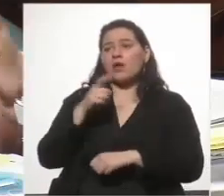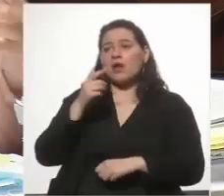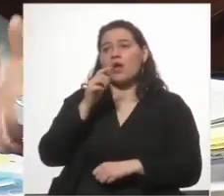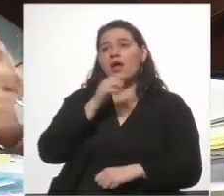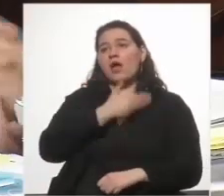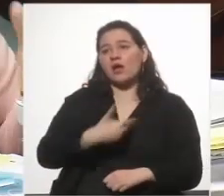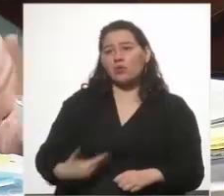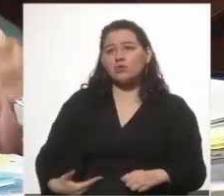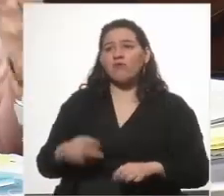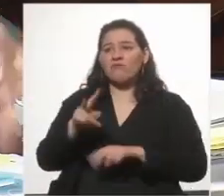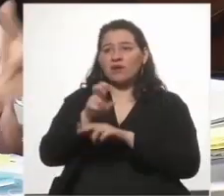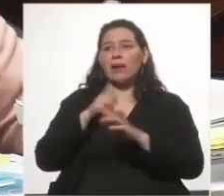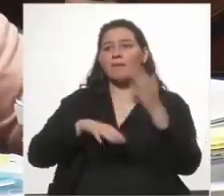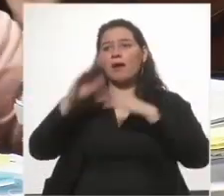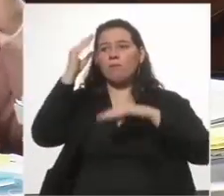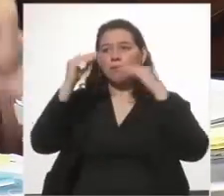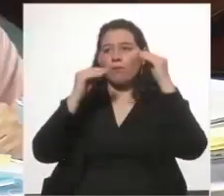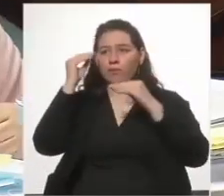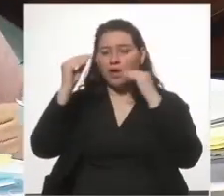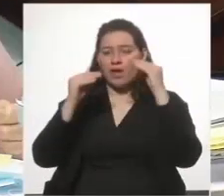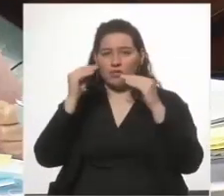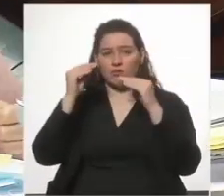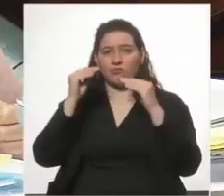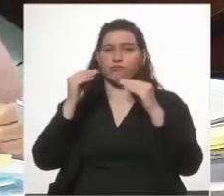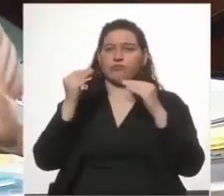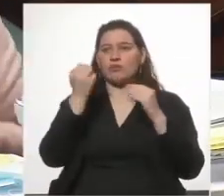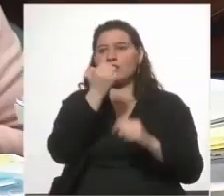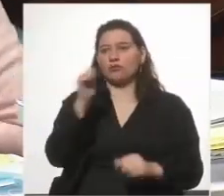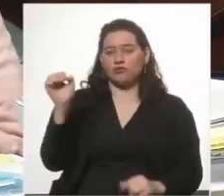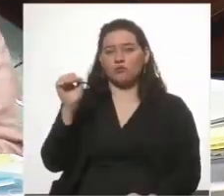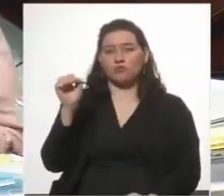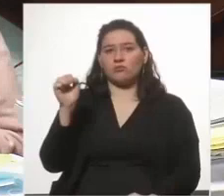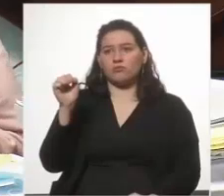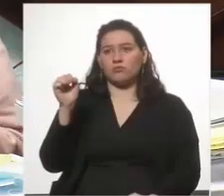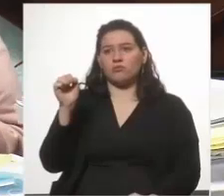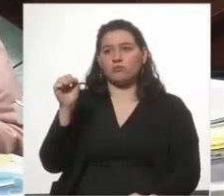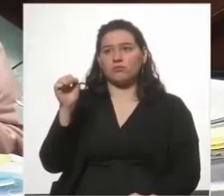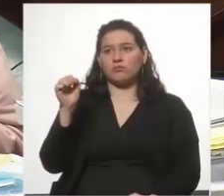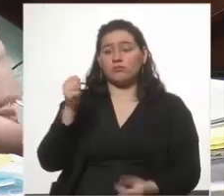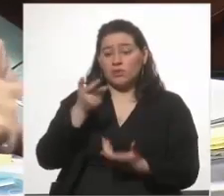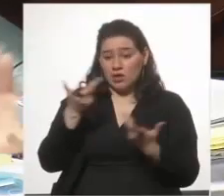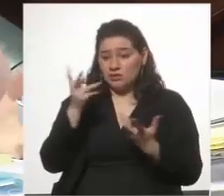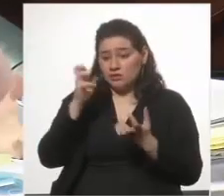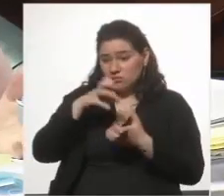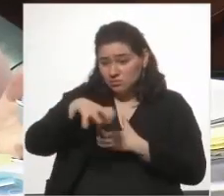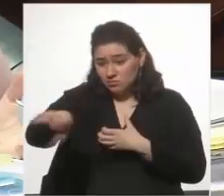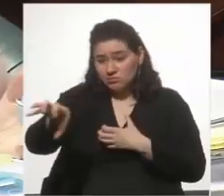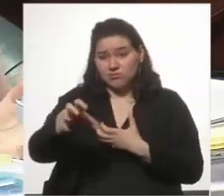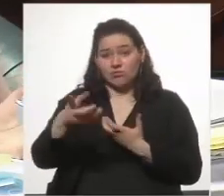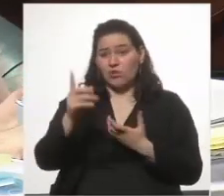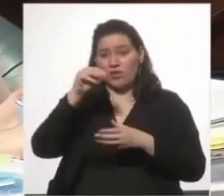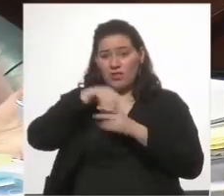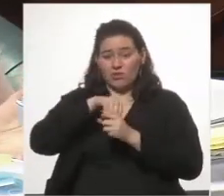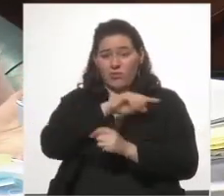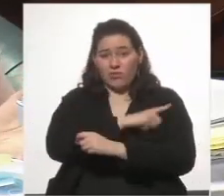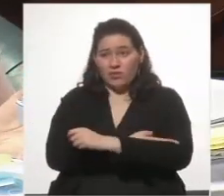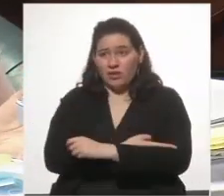fiscales se preocupen más por el delito de abigiato. Y sí, sí, es un organismo descentralizado del Poder Ejecutivo.